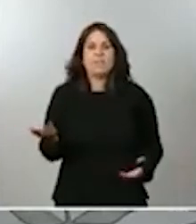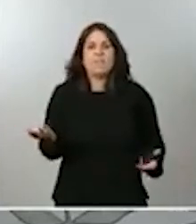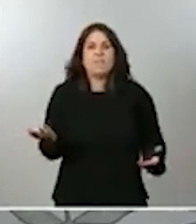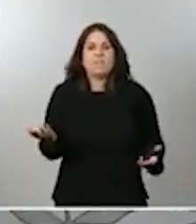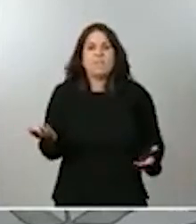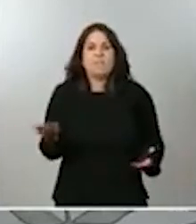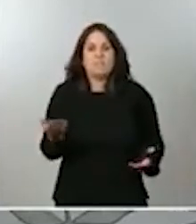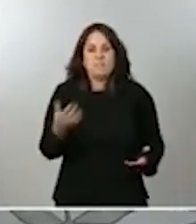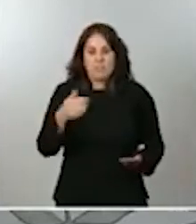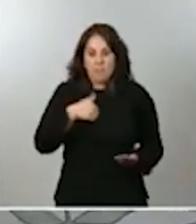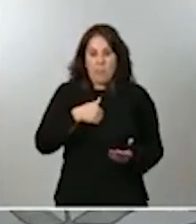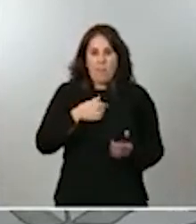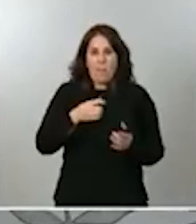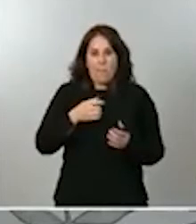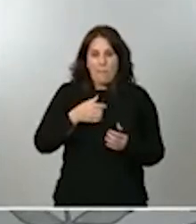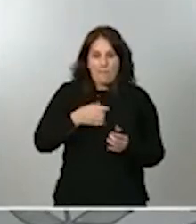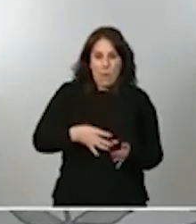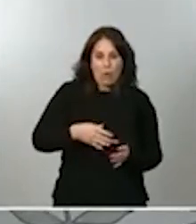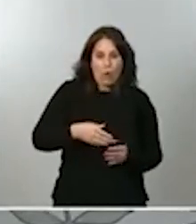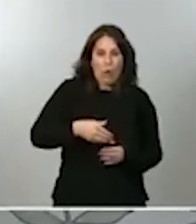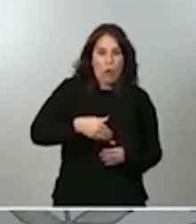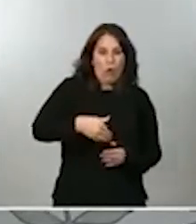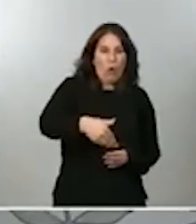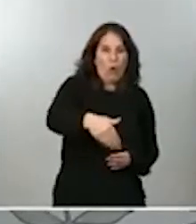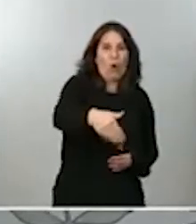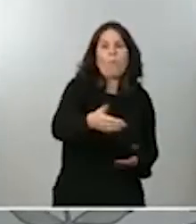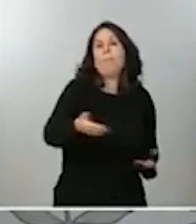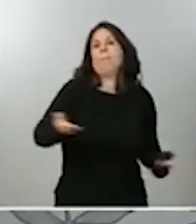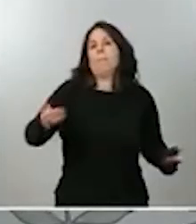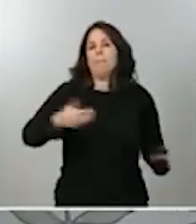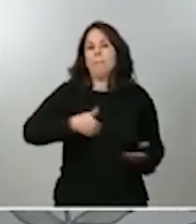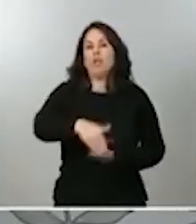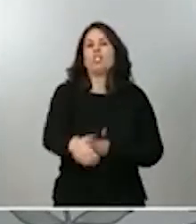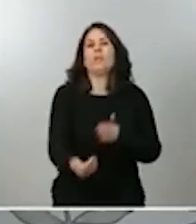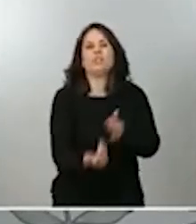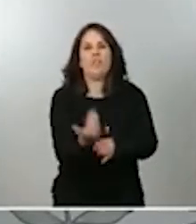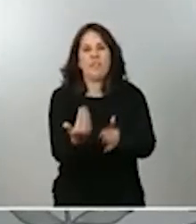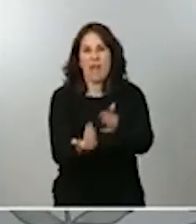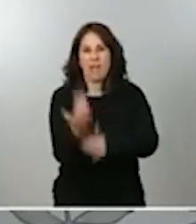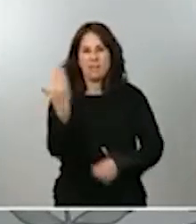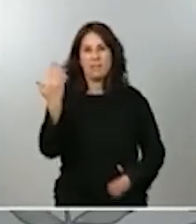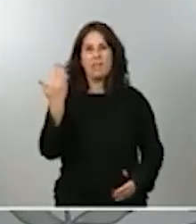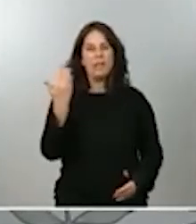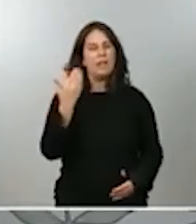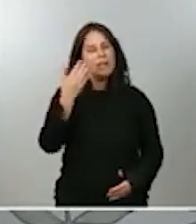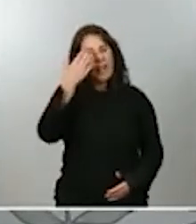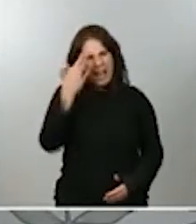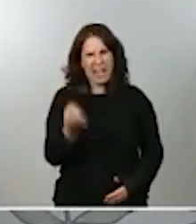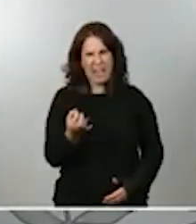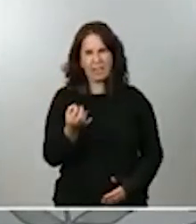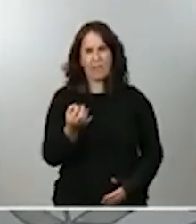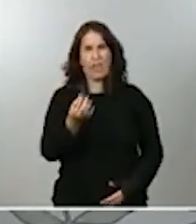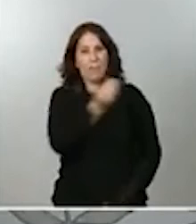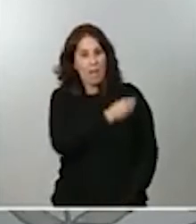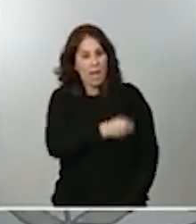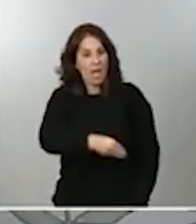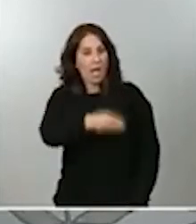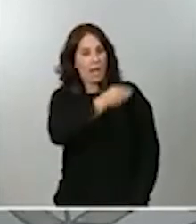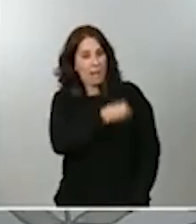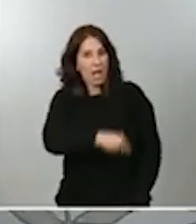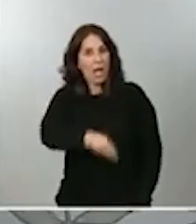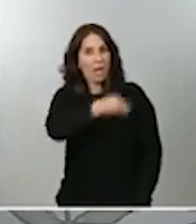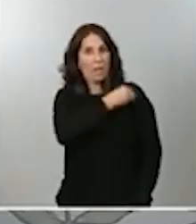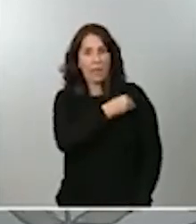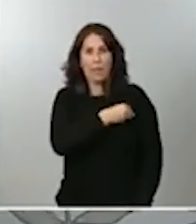primeros días. En los próximos días se presentará. Créanme que por mucho que me pregunten sobre esta cuestión no vamos a poder anunciarlo hasta que